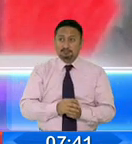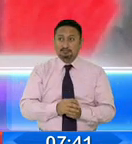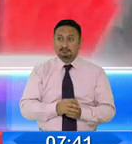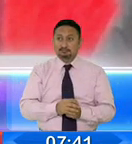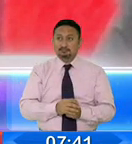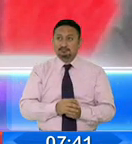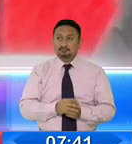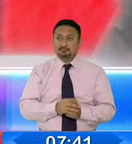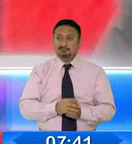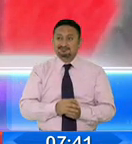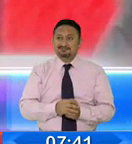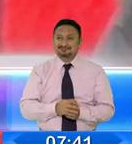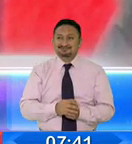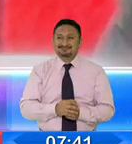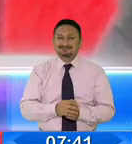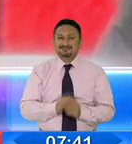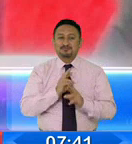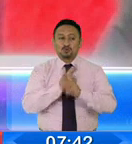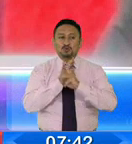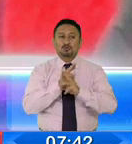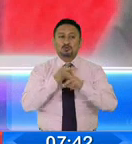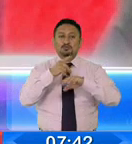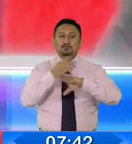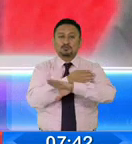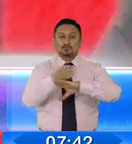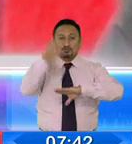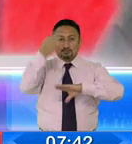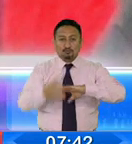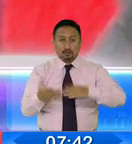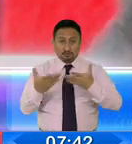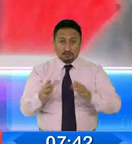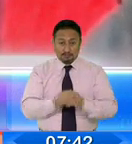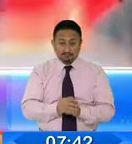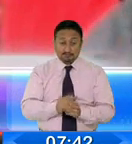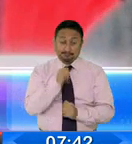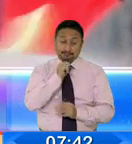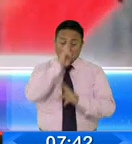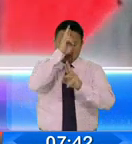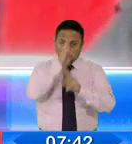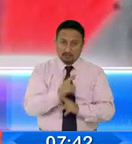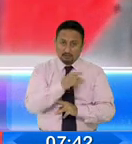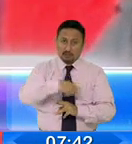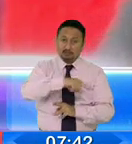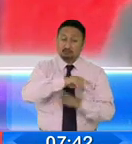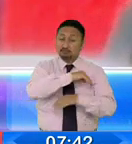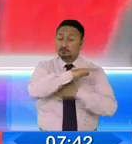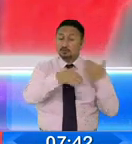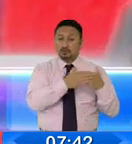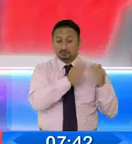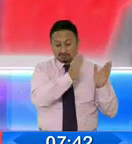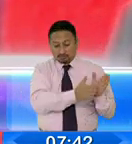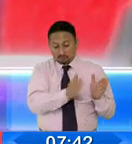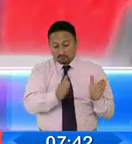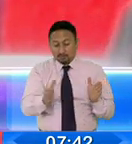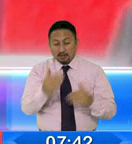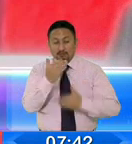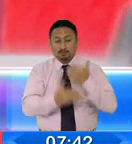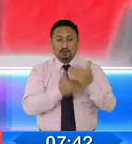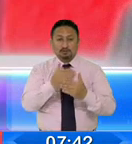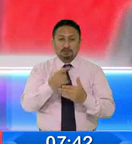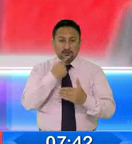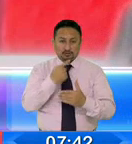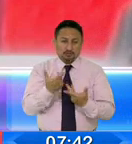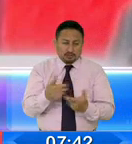resultados se dio dentro de los plazos previstos, incumpliendo, violándose todo el proceso como nosotros